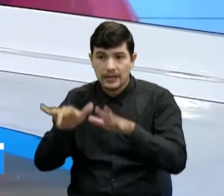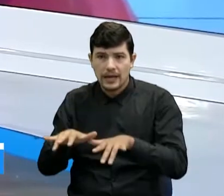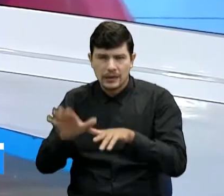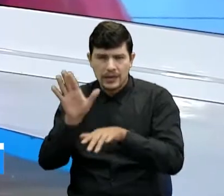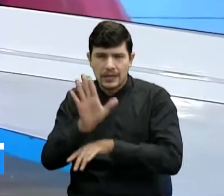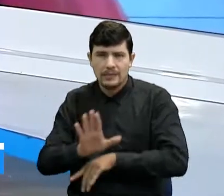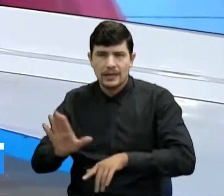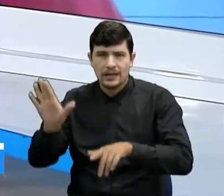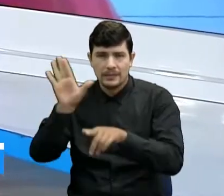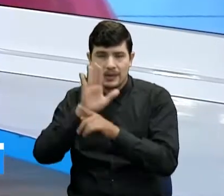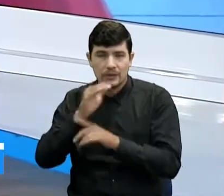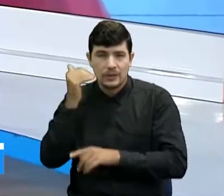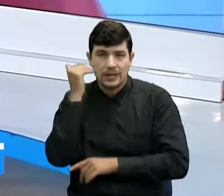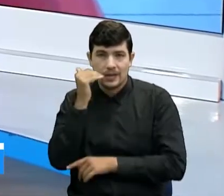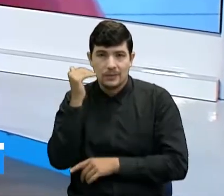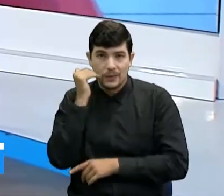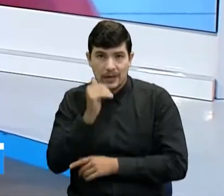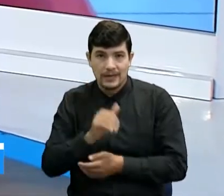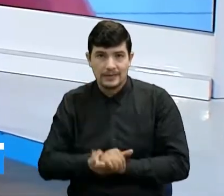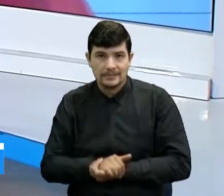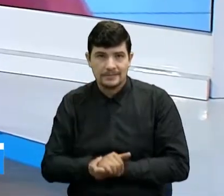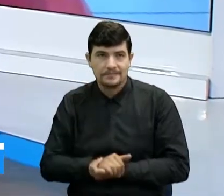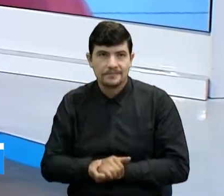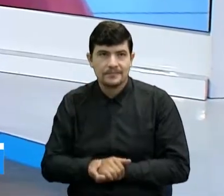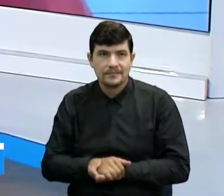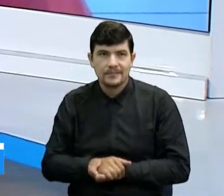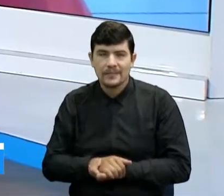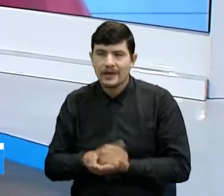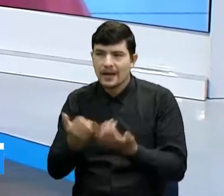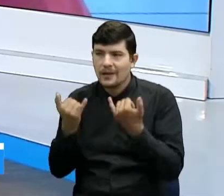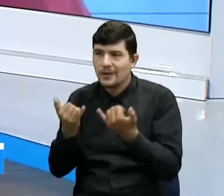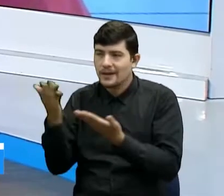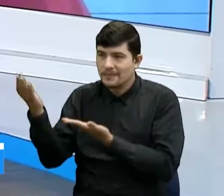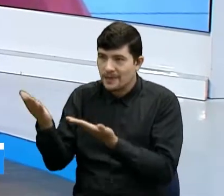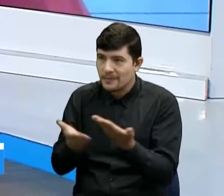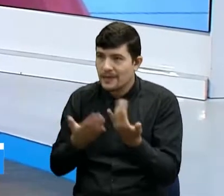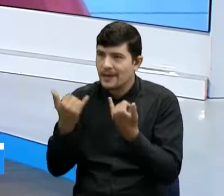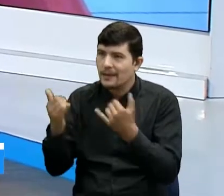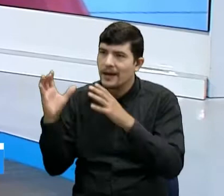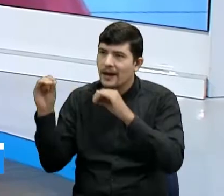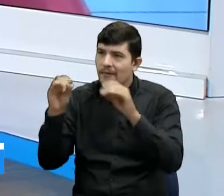gusto tenerla aquí en Oriente Noticias para hablar de esos temas que involucran a la mujer, justamente, bienvenida.